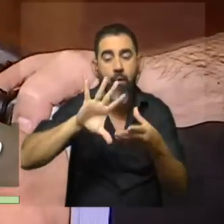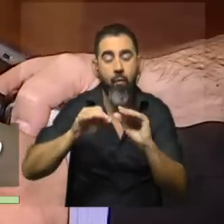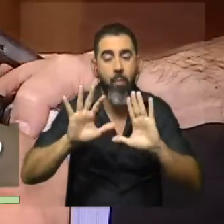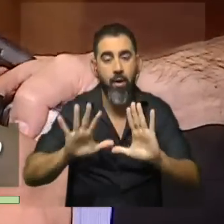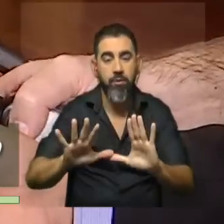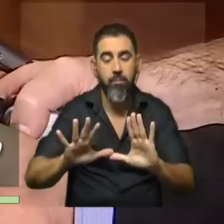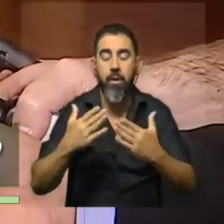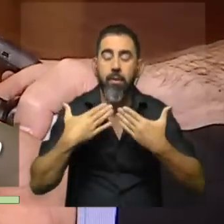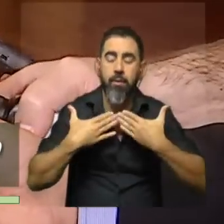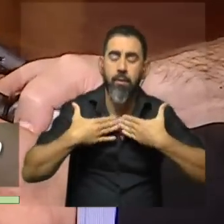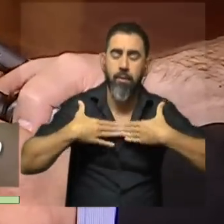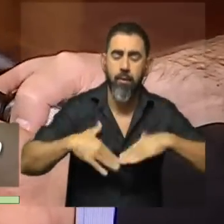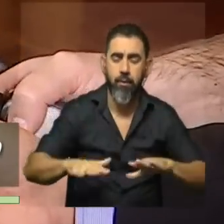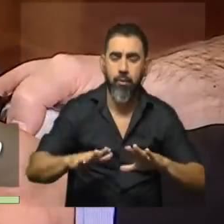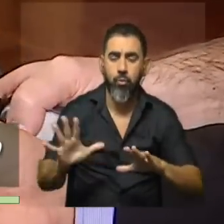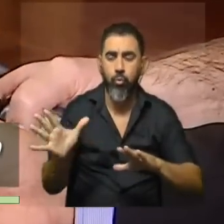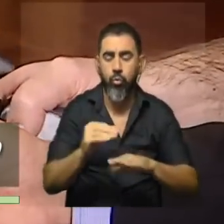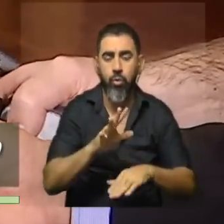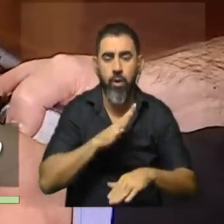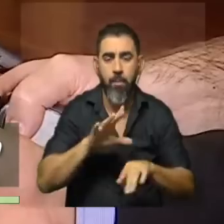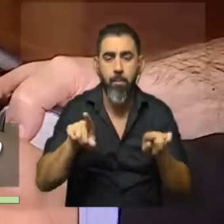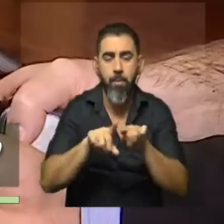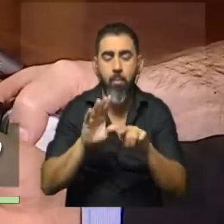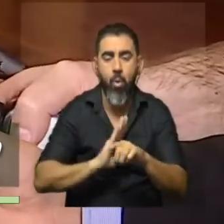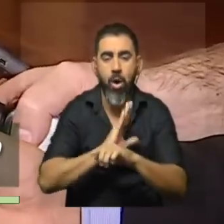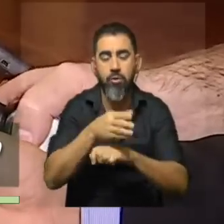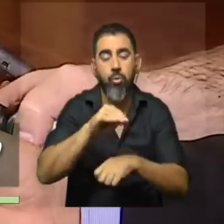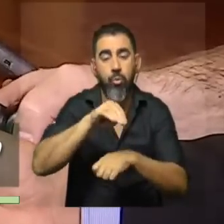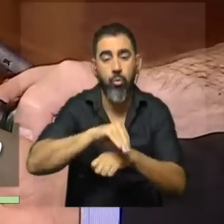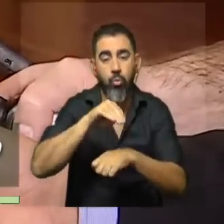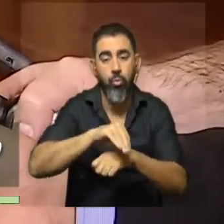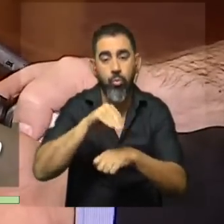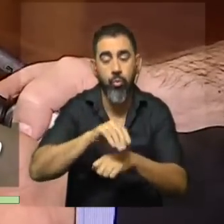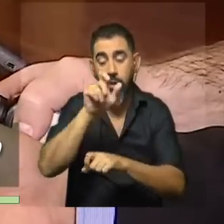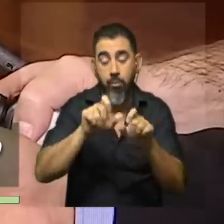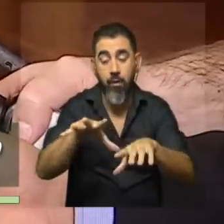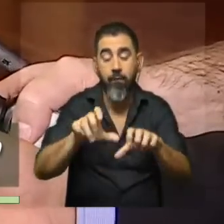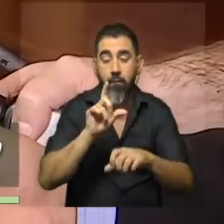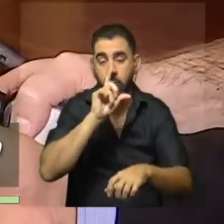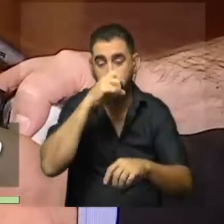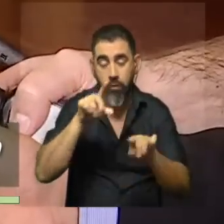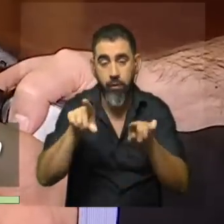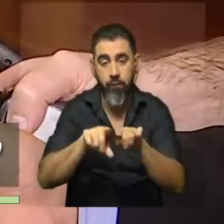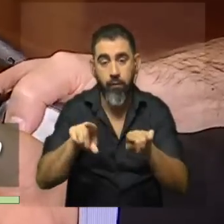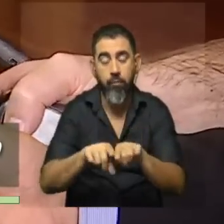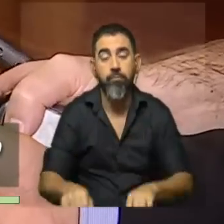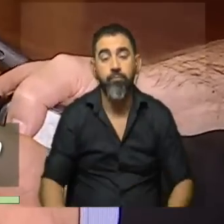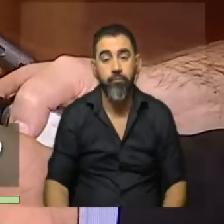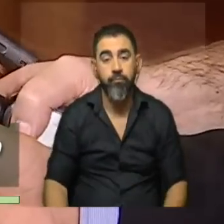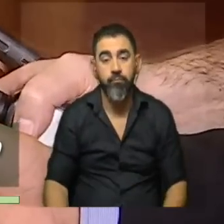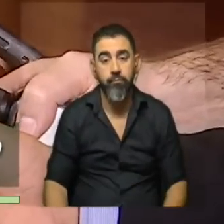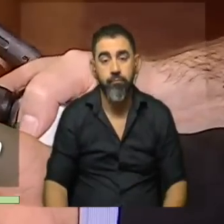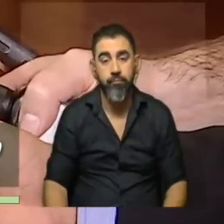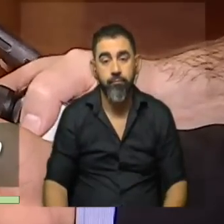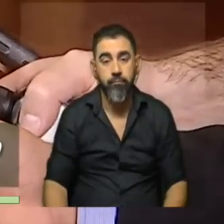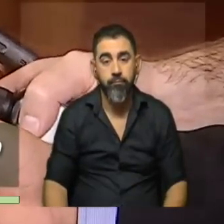para quedarnos tranquilos de que todos tienen el mismo acceso a la cultura que pueden tener los que viven en Montevideo. Yo creo que nosotros